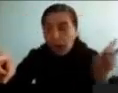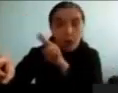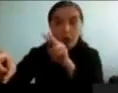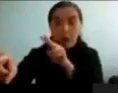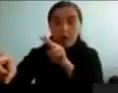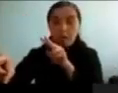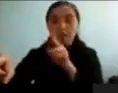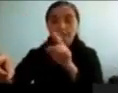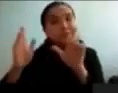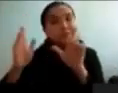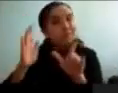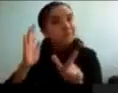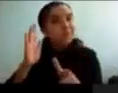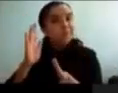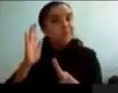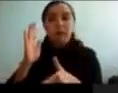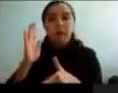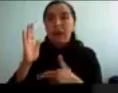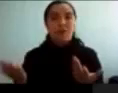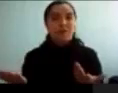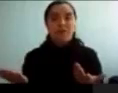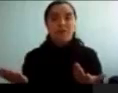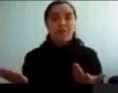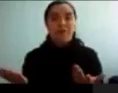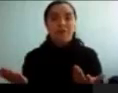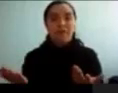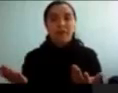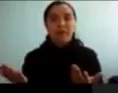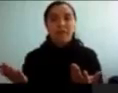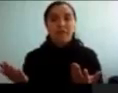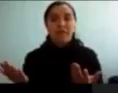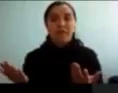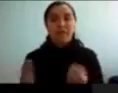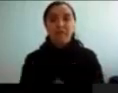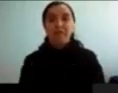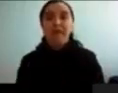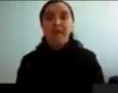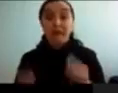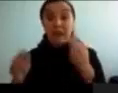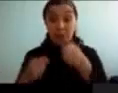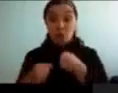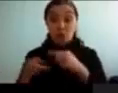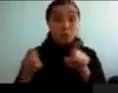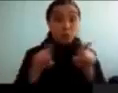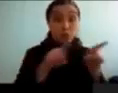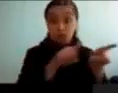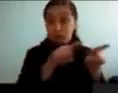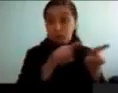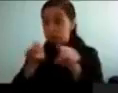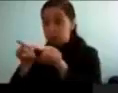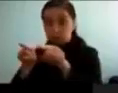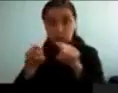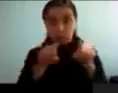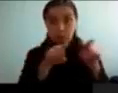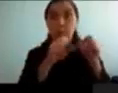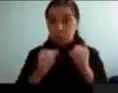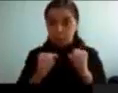muy, muy lenta. Mucho más lenta, que si yo no tuviera ninguna información. Entonces, la atención está jugando, tiene una consecuencia,